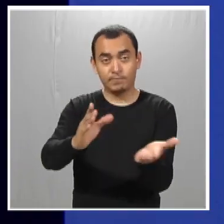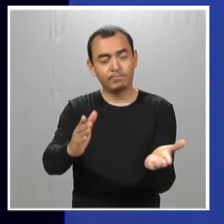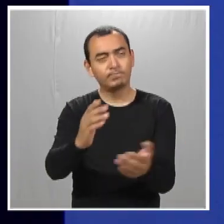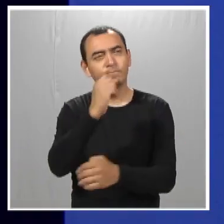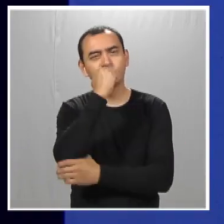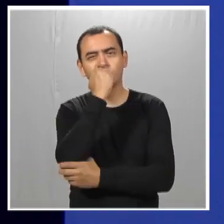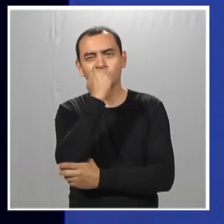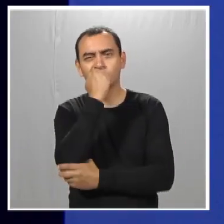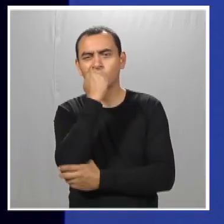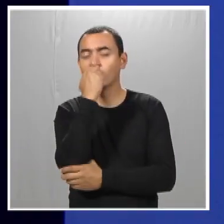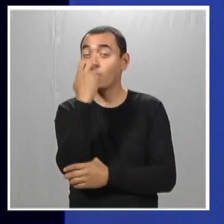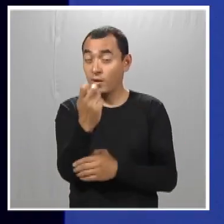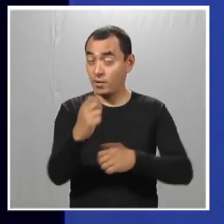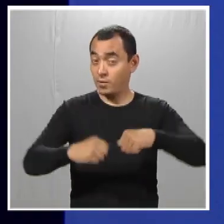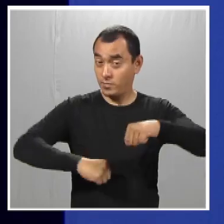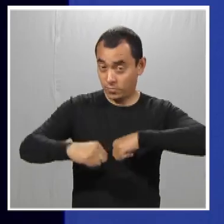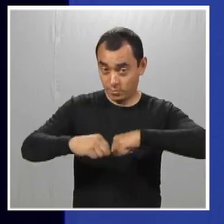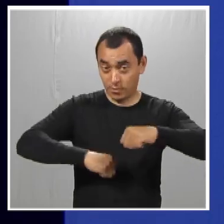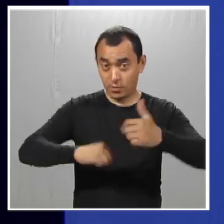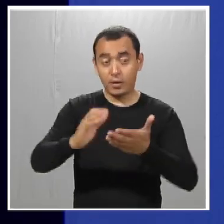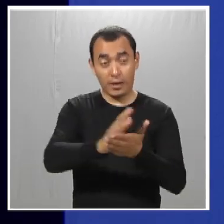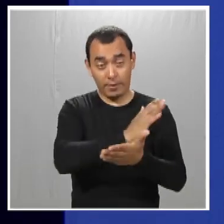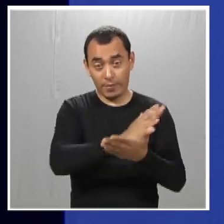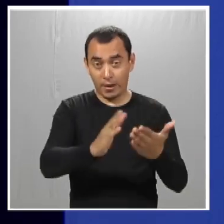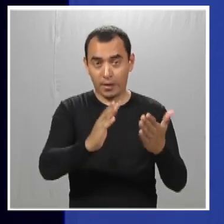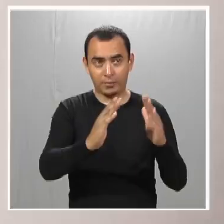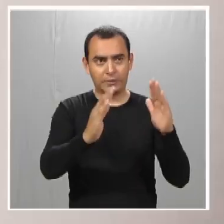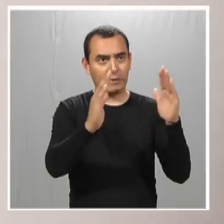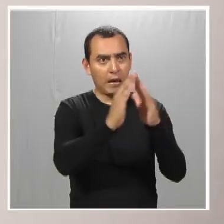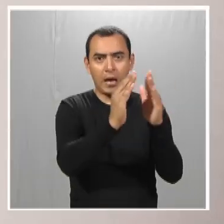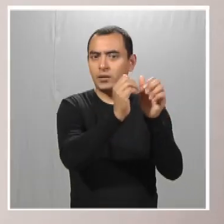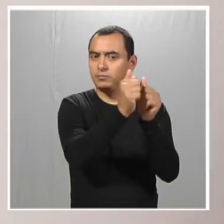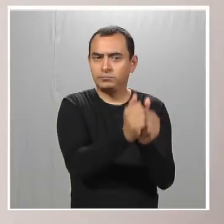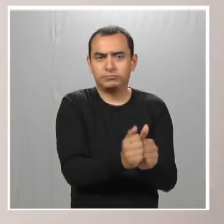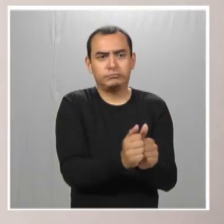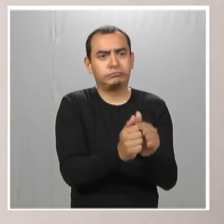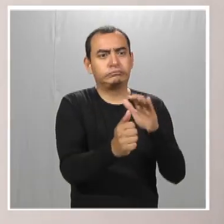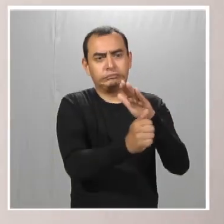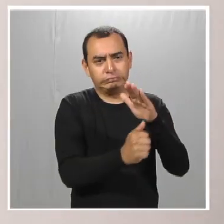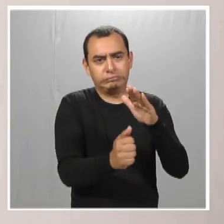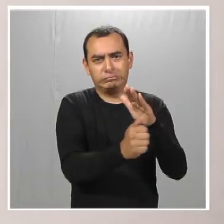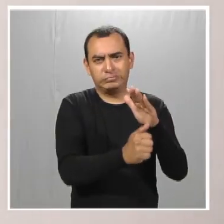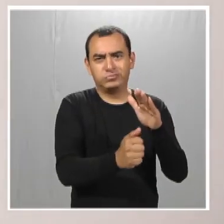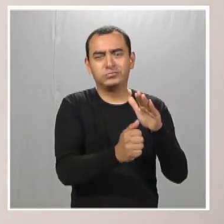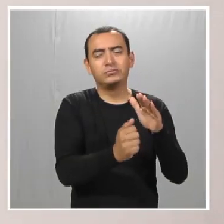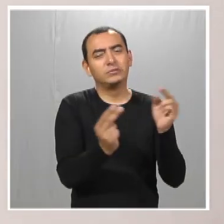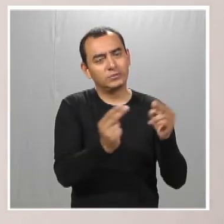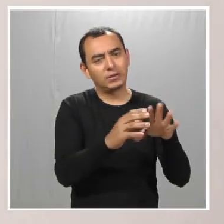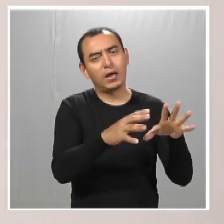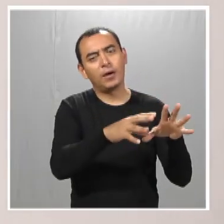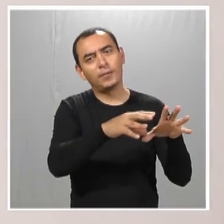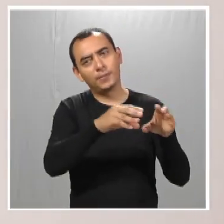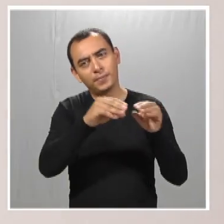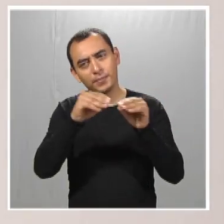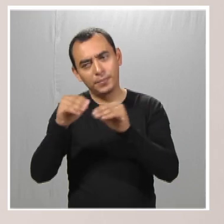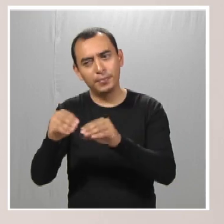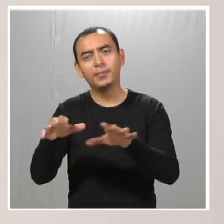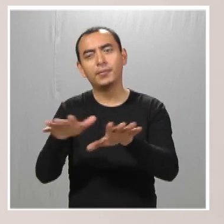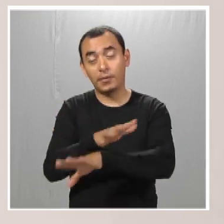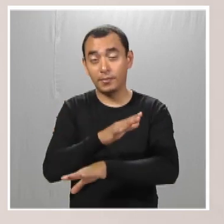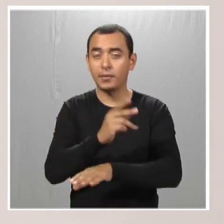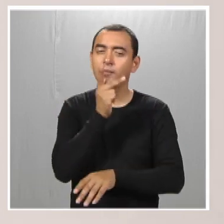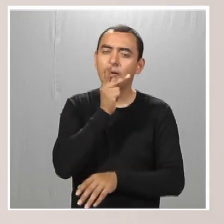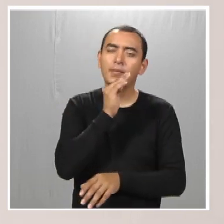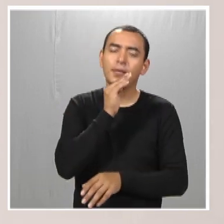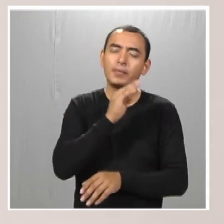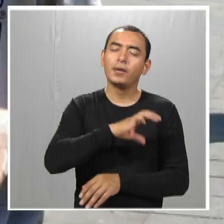estas actividades, aparte de que lo sacan de su núcleo y creo que eso todos lo necesitamos, porque aunque quieran mucho a